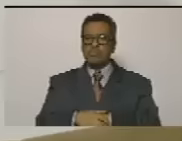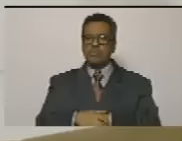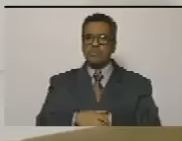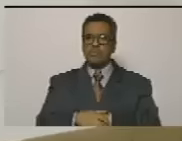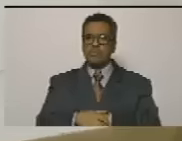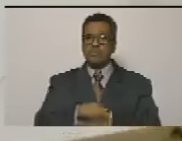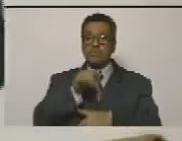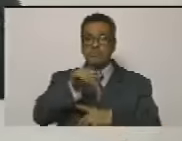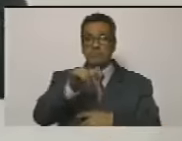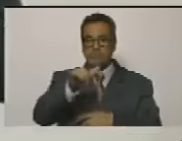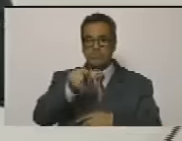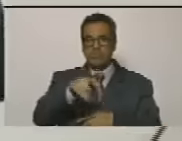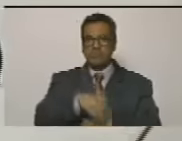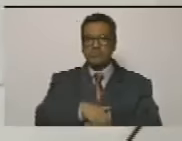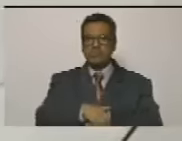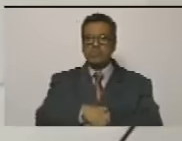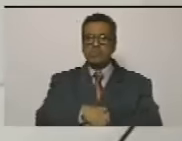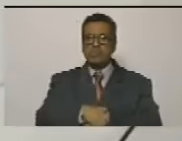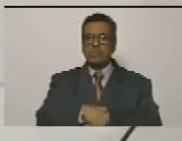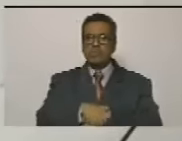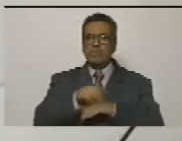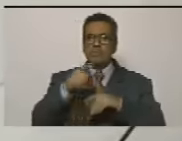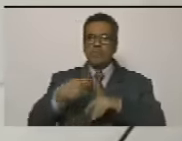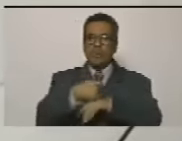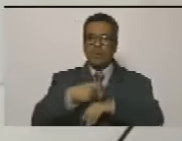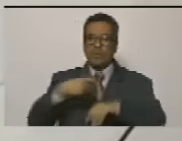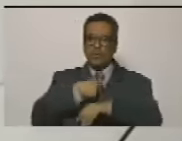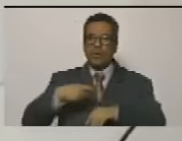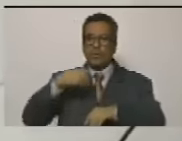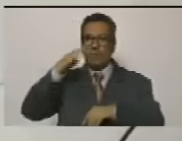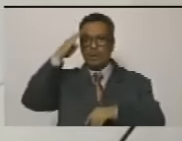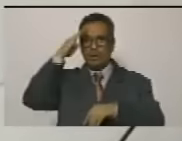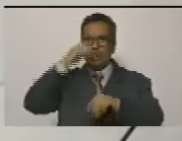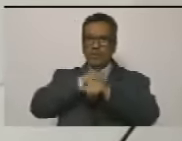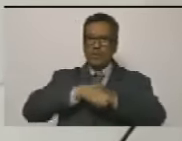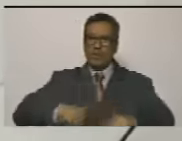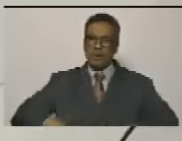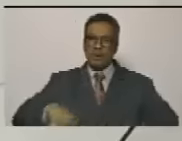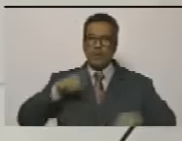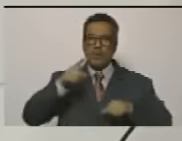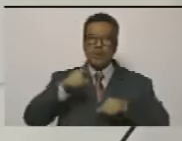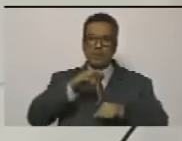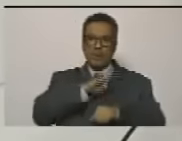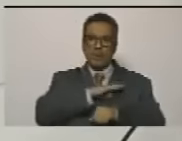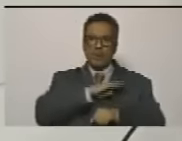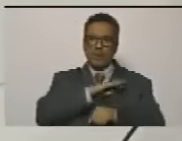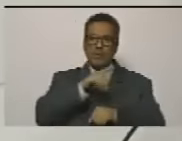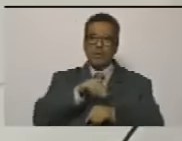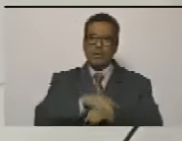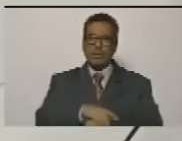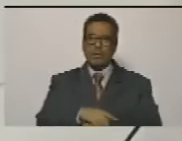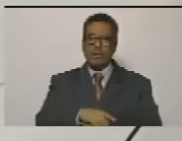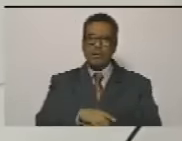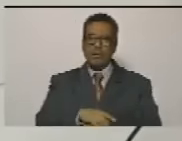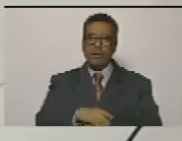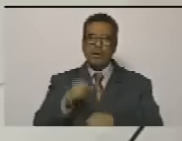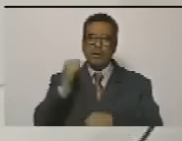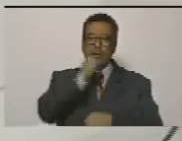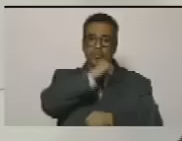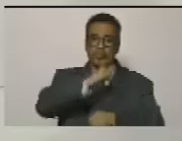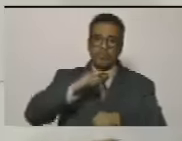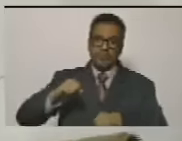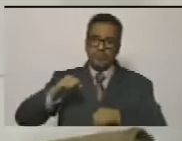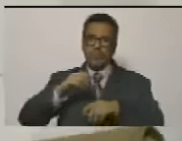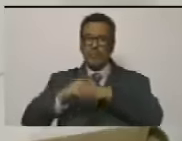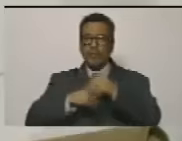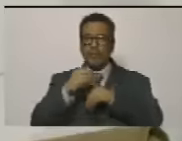el mismo que reclutó un oficial que fue corresponsable del magnicidio en grado de